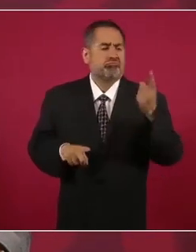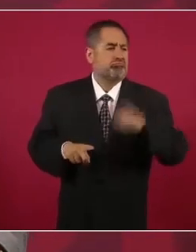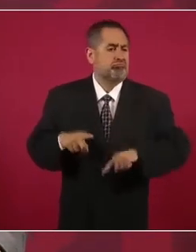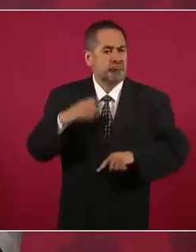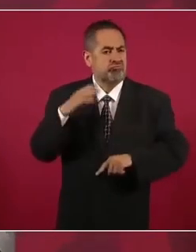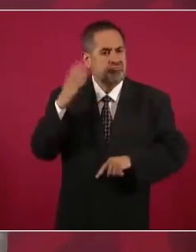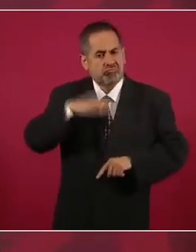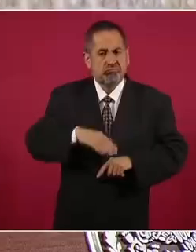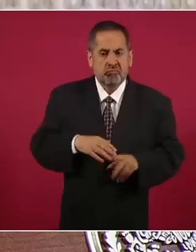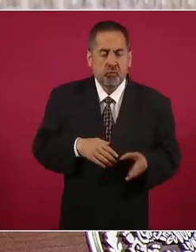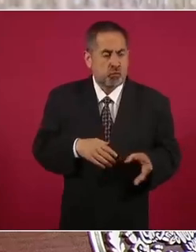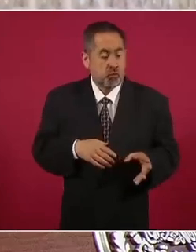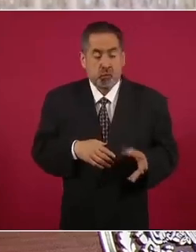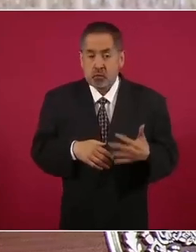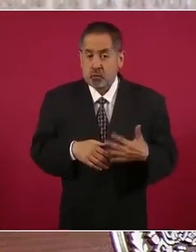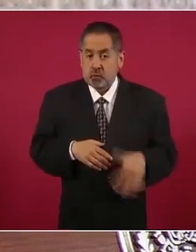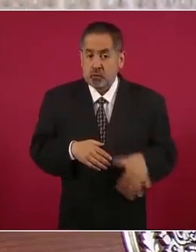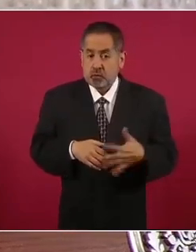dominaba,